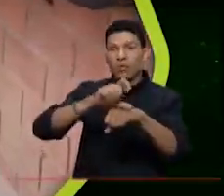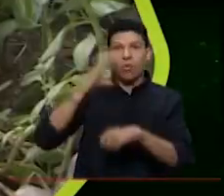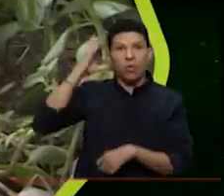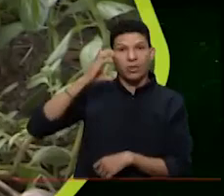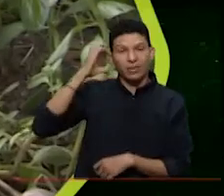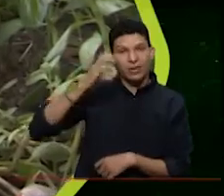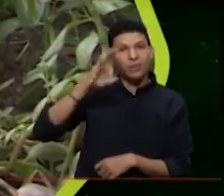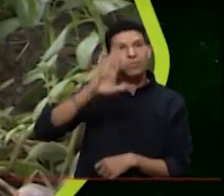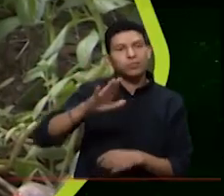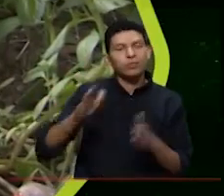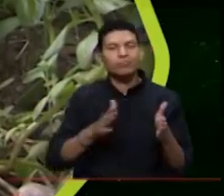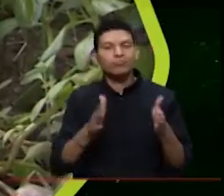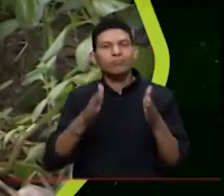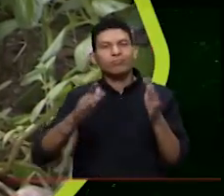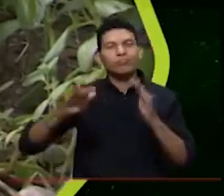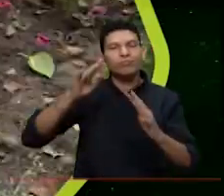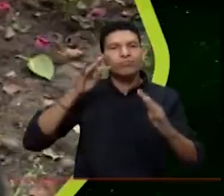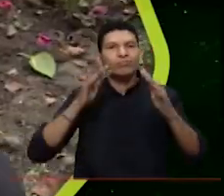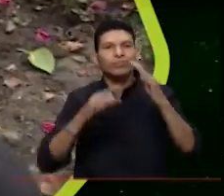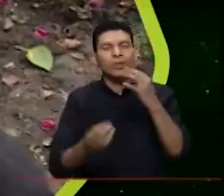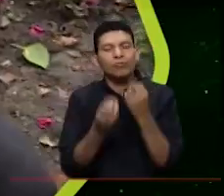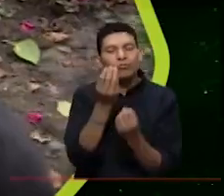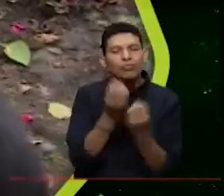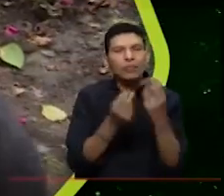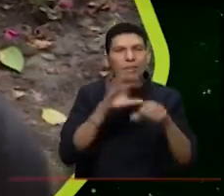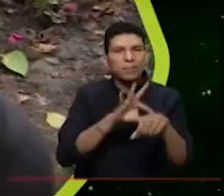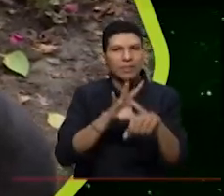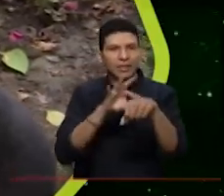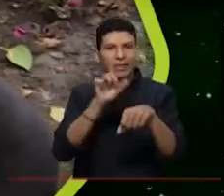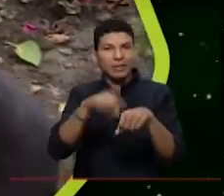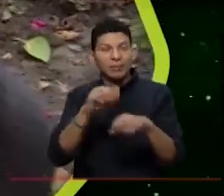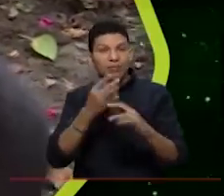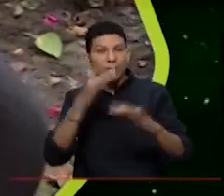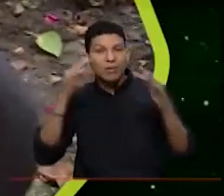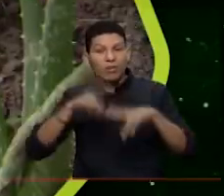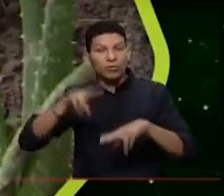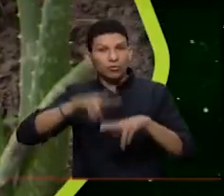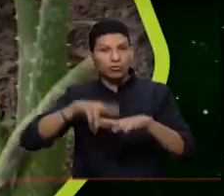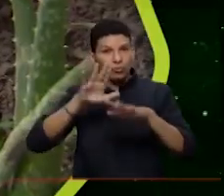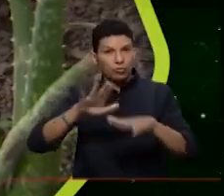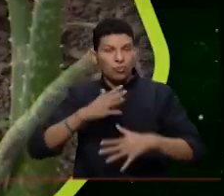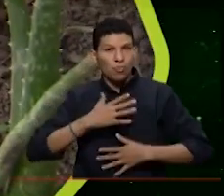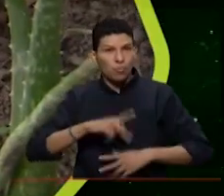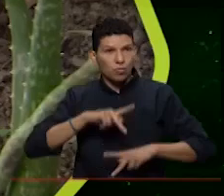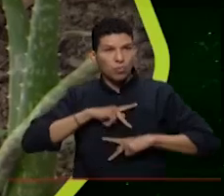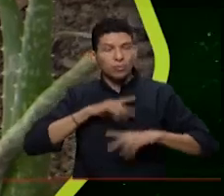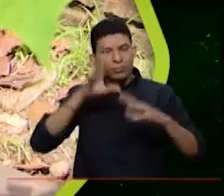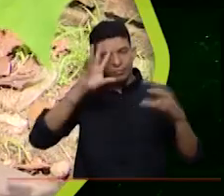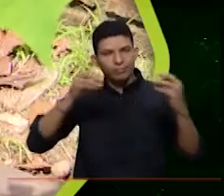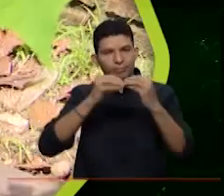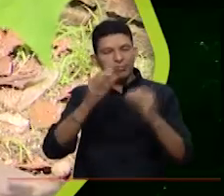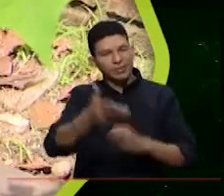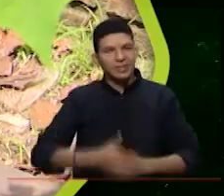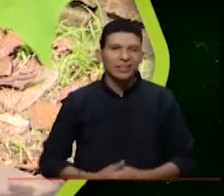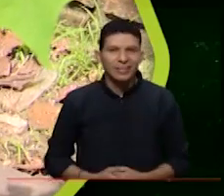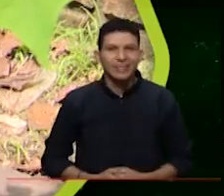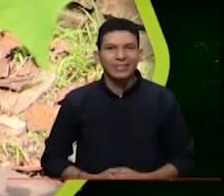inauguraron un sendero ecológico de plantas medicinales y árboles nativos, gracias a los acuerdos de un encuentro ambiental regional EAR Jóvenes.